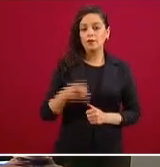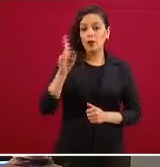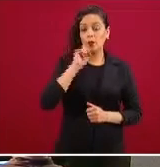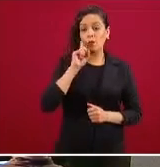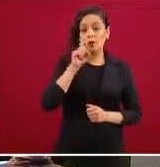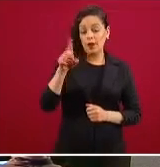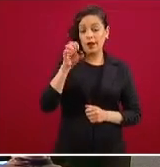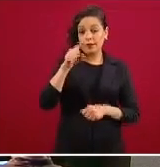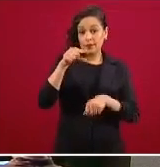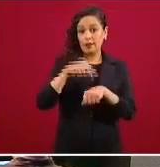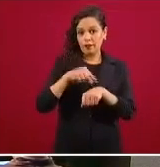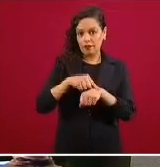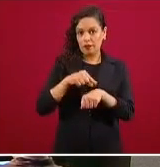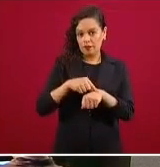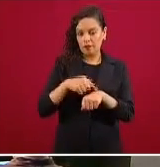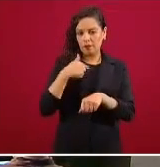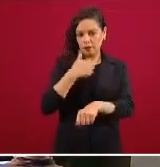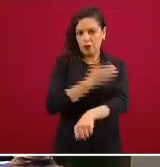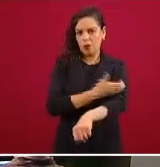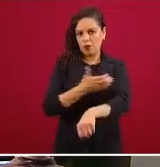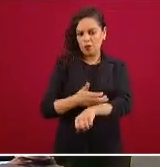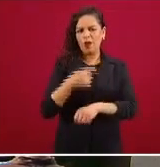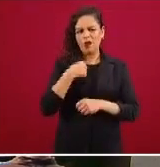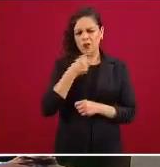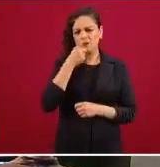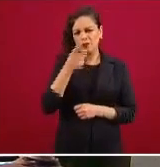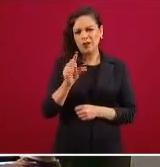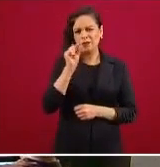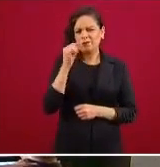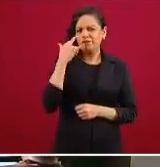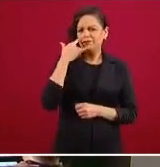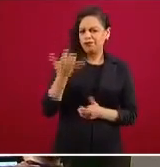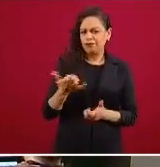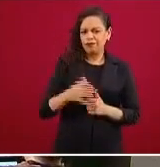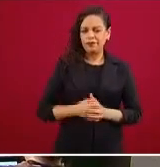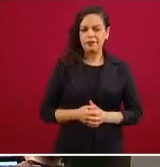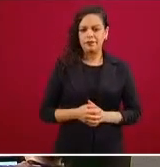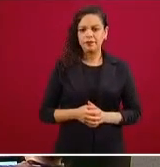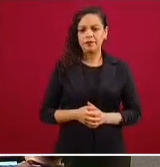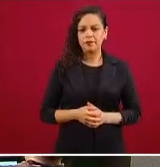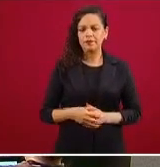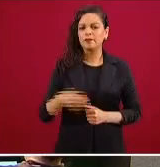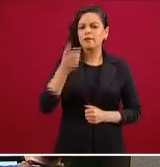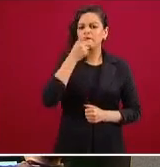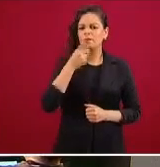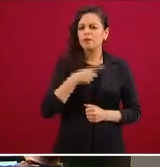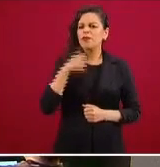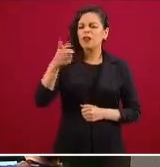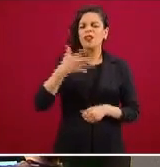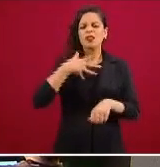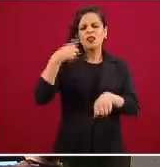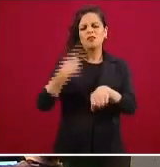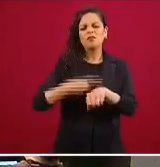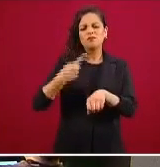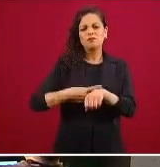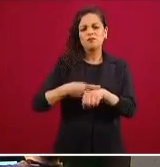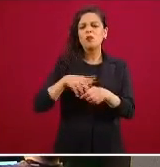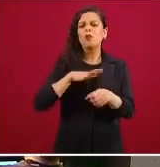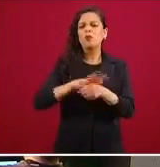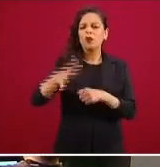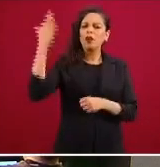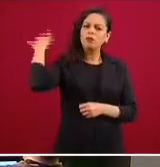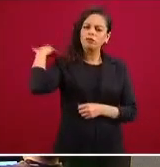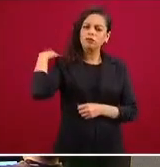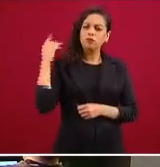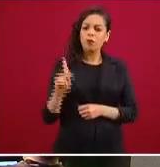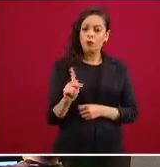especialista en medicina crítica y le decía a mí me dijeron que tenía pulmonía mi familiar